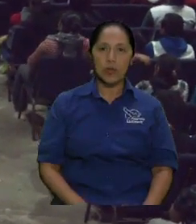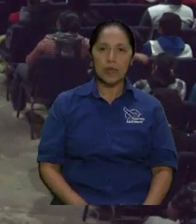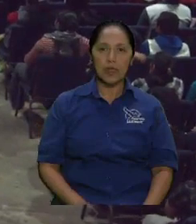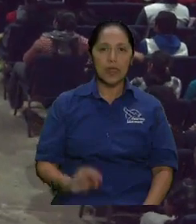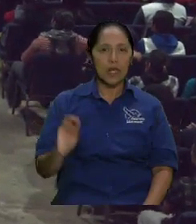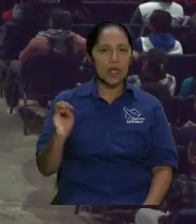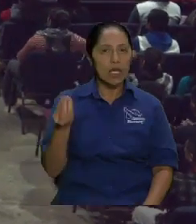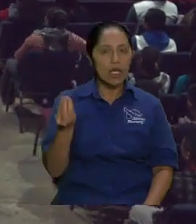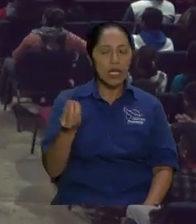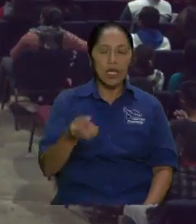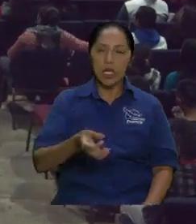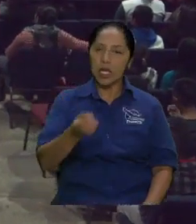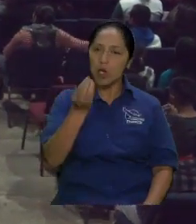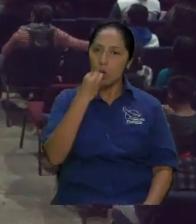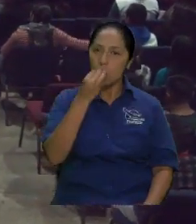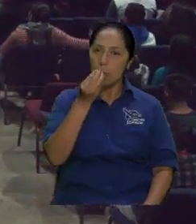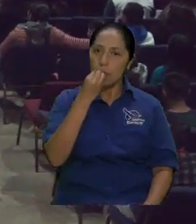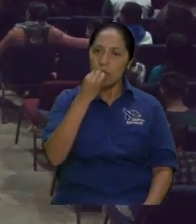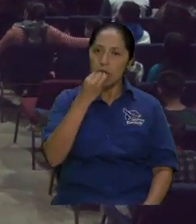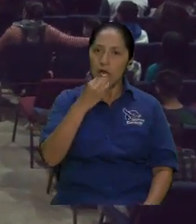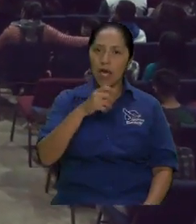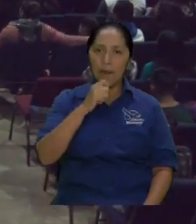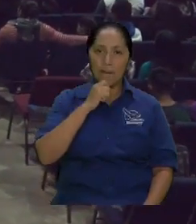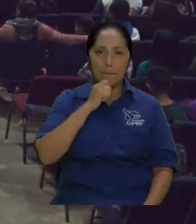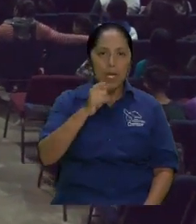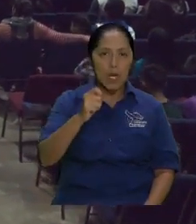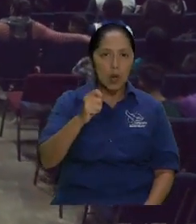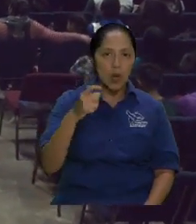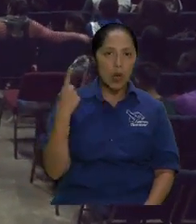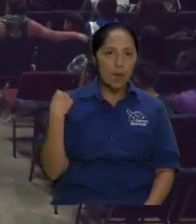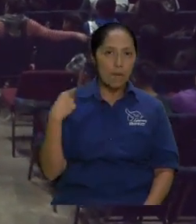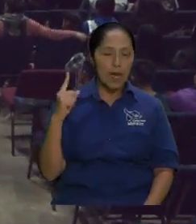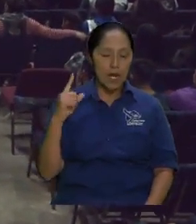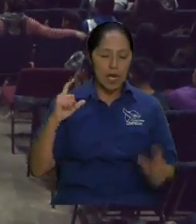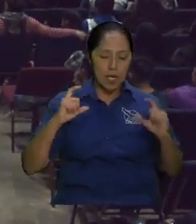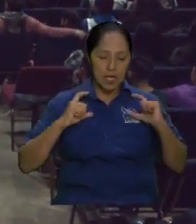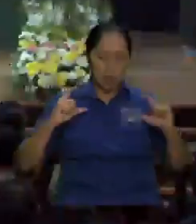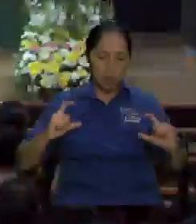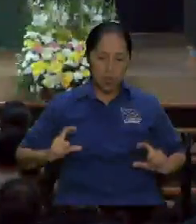en nuestro paladar, ¿cómo será en lo espiritual?